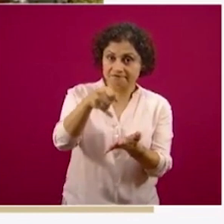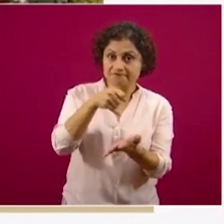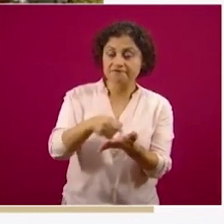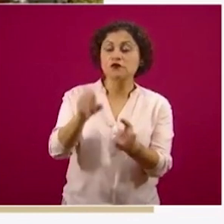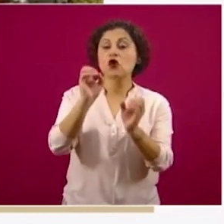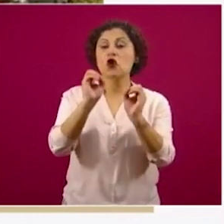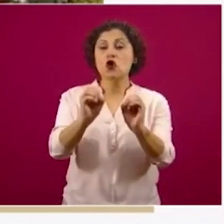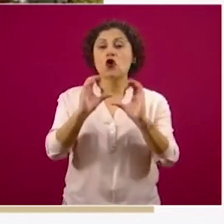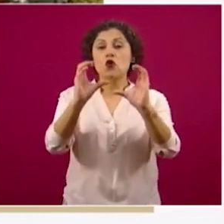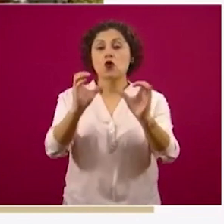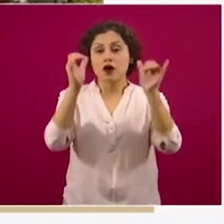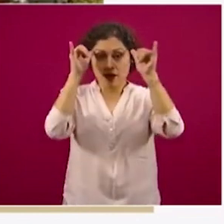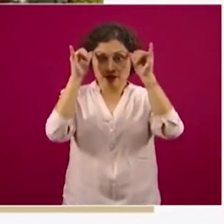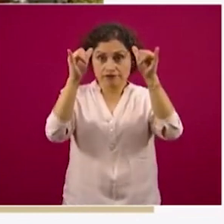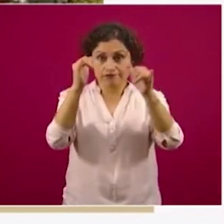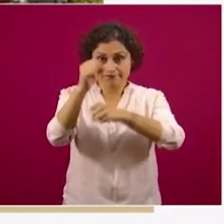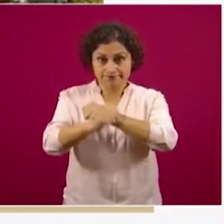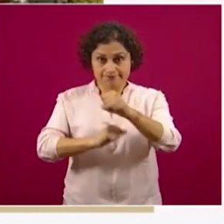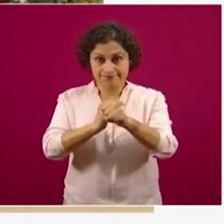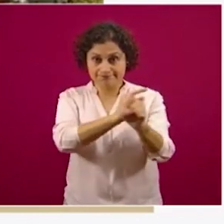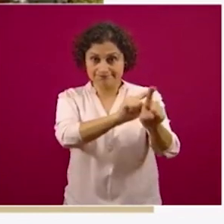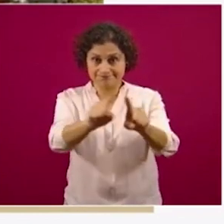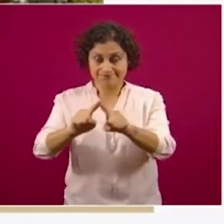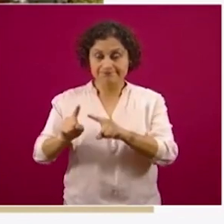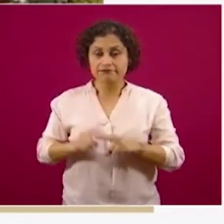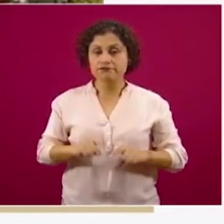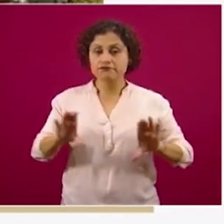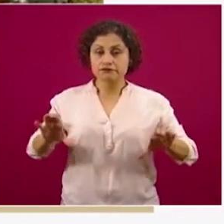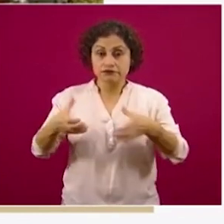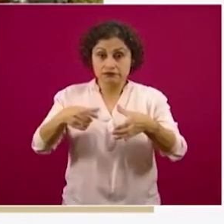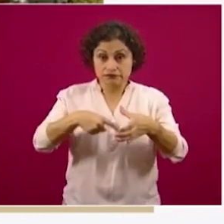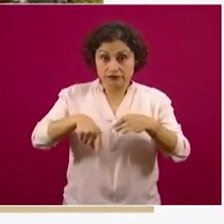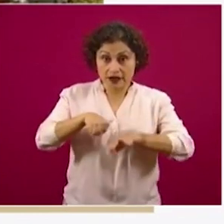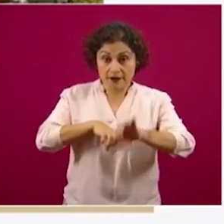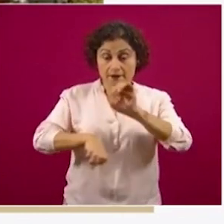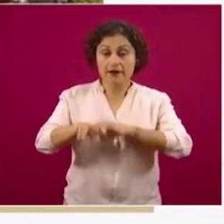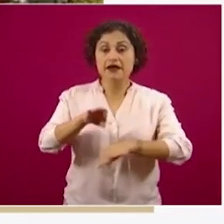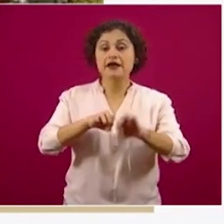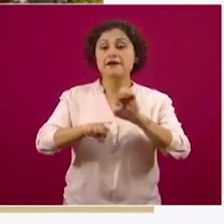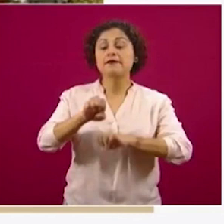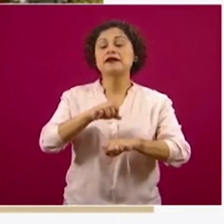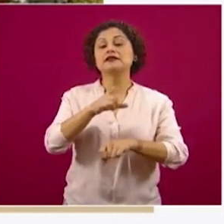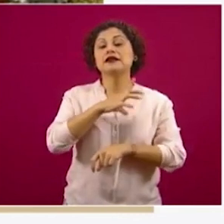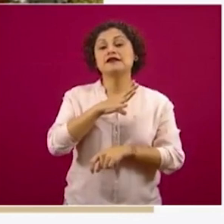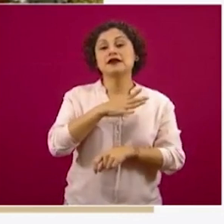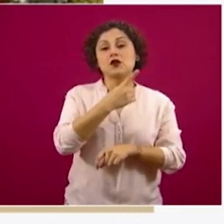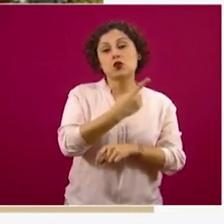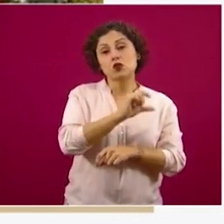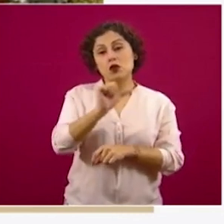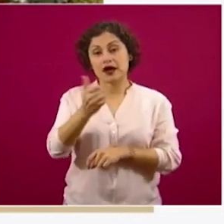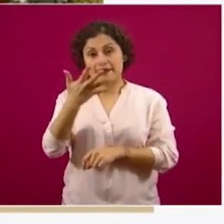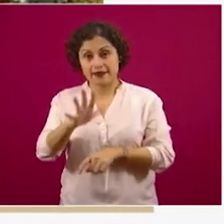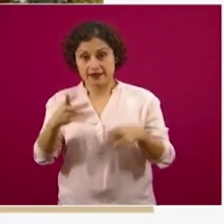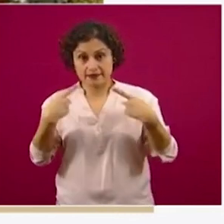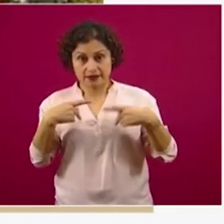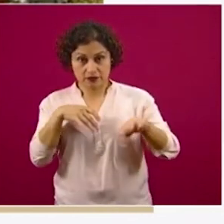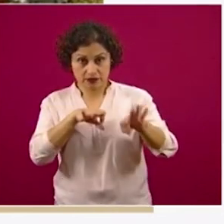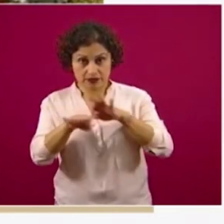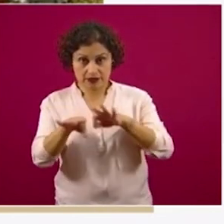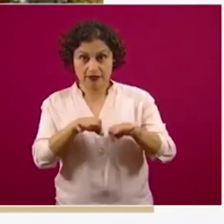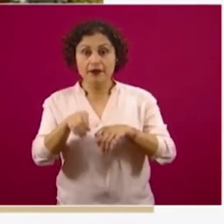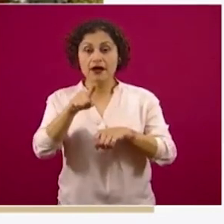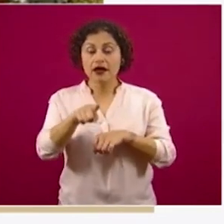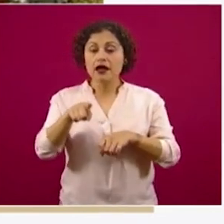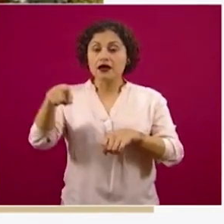ganadería, en su mayoría son empresas de uno a diez trabajadores. Y en específico sobre los municipios rurales,